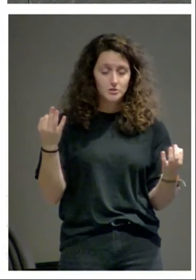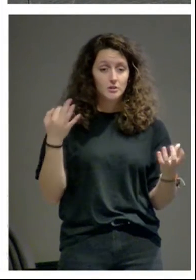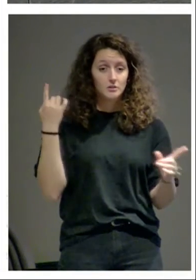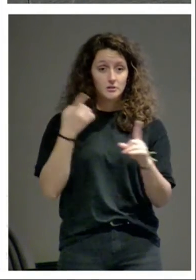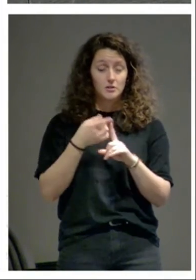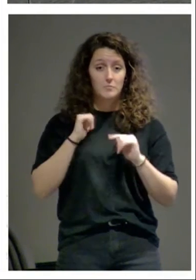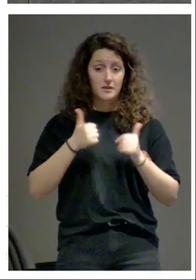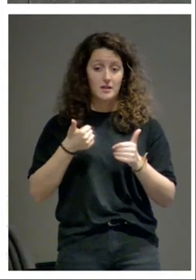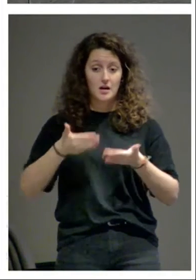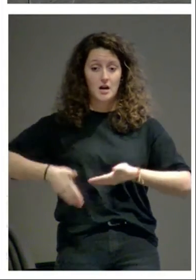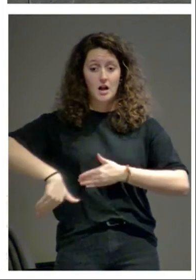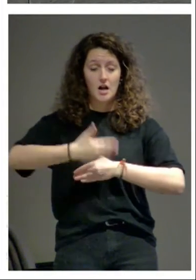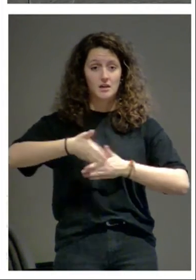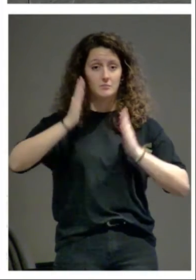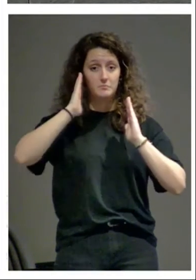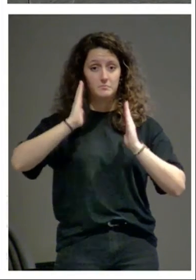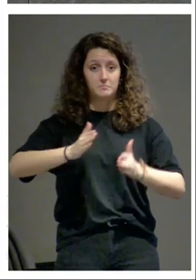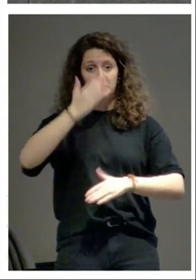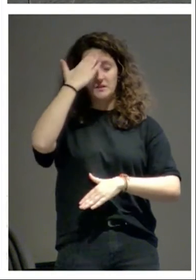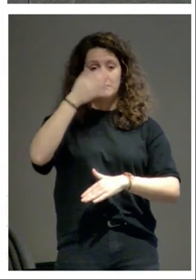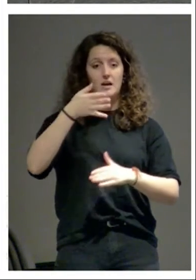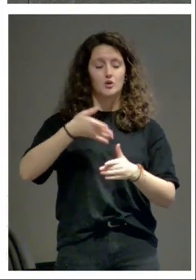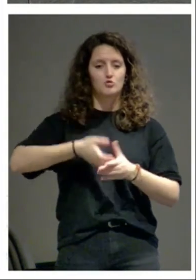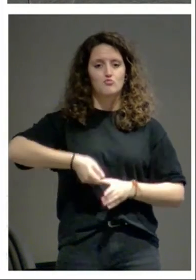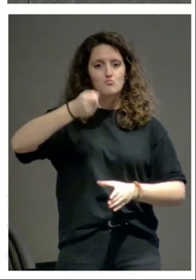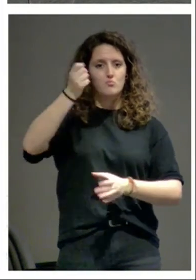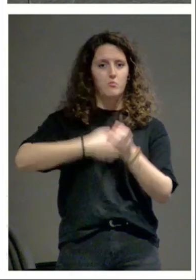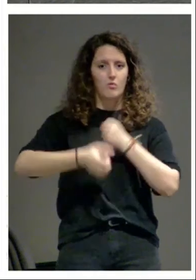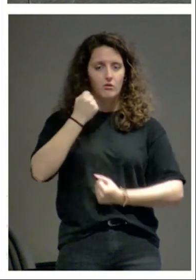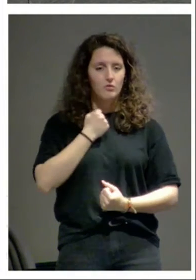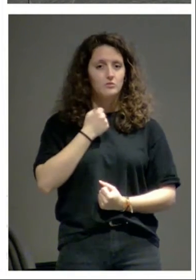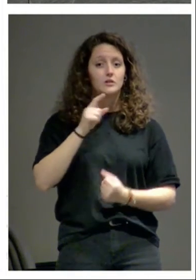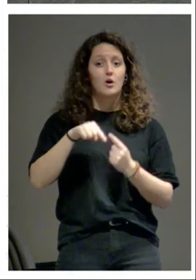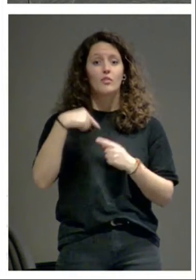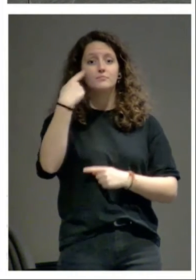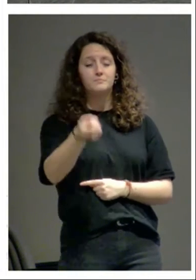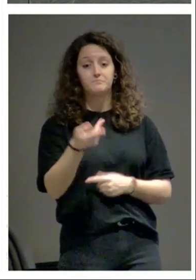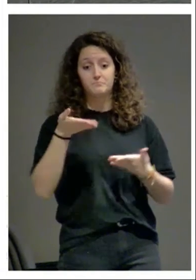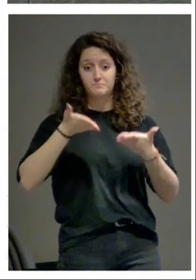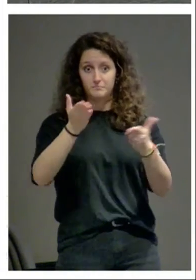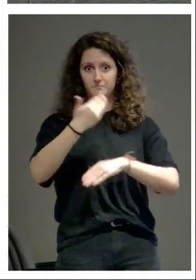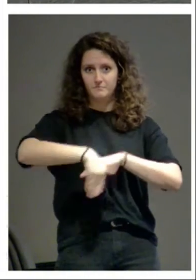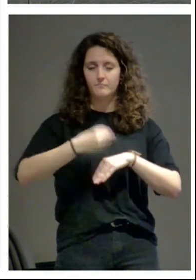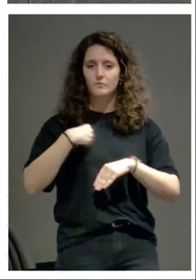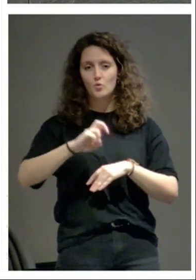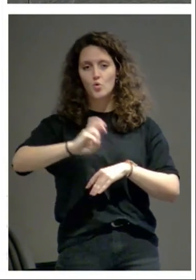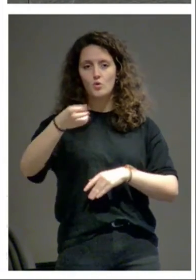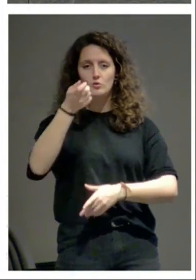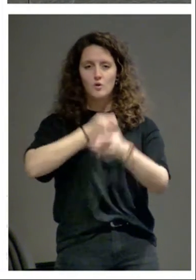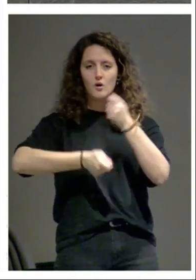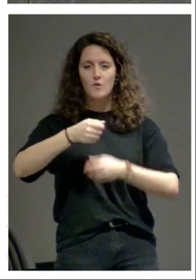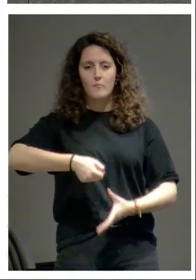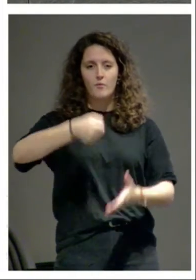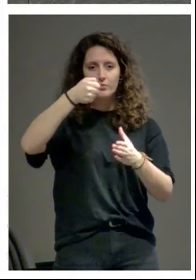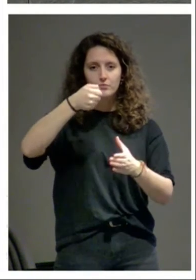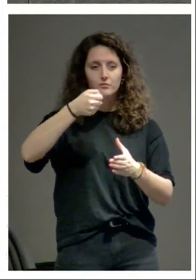comienzo de la calle principal haya un pozo al final de la otra calle de la misma calle haya otro pozo que